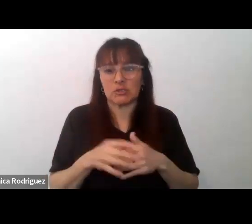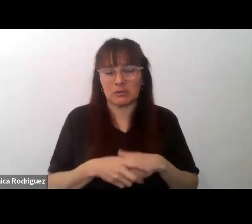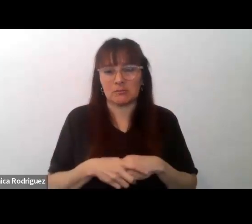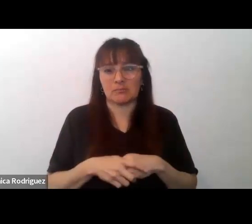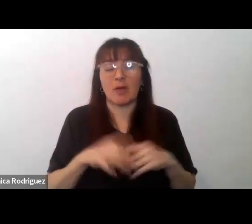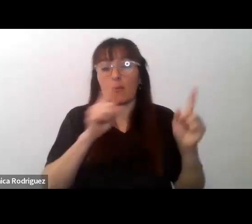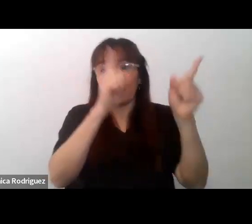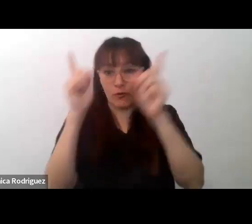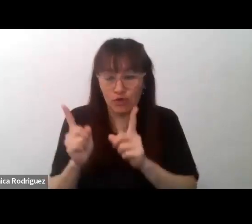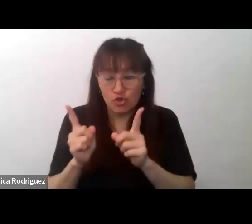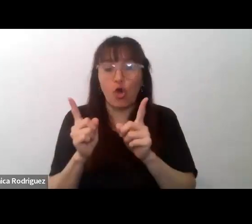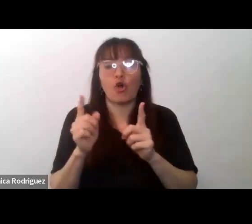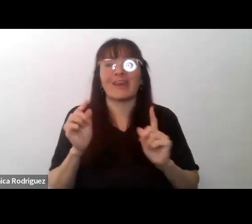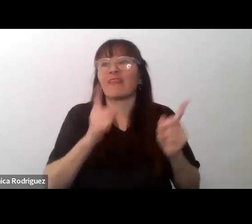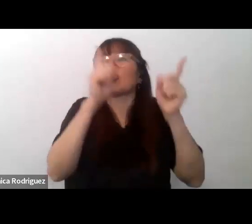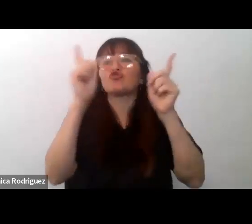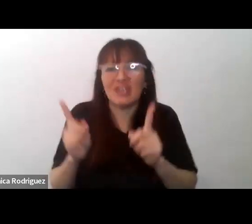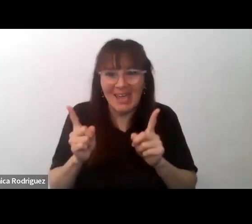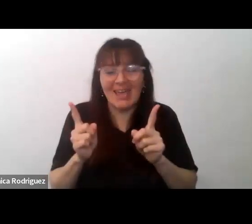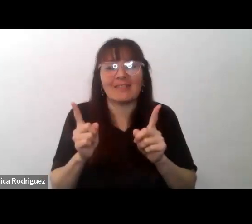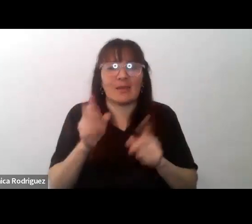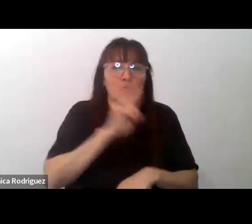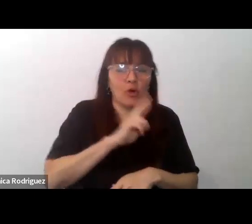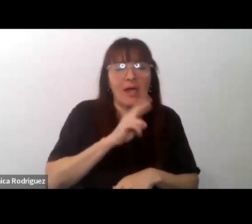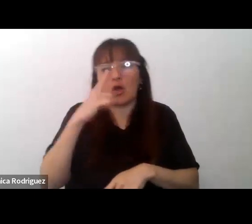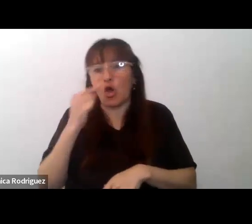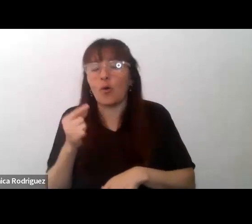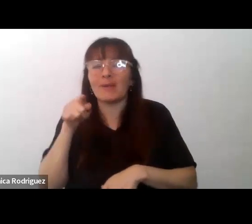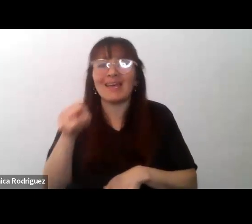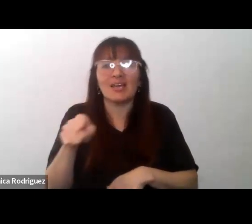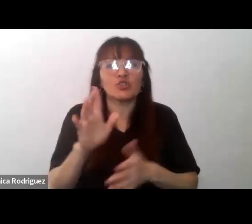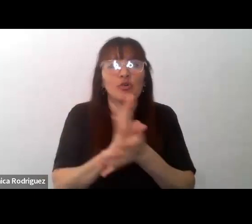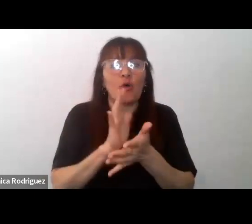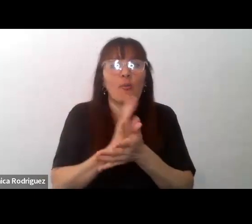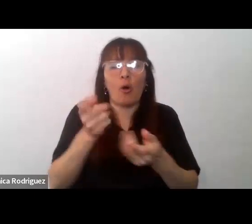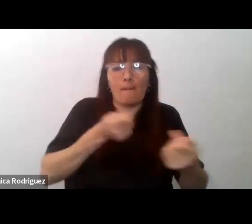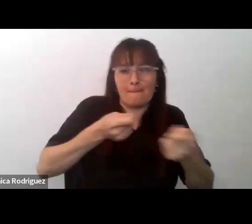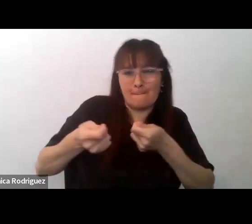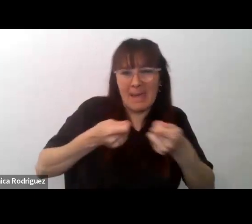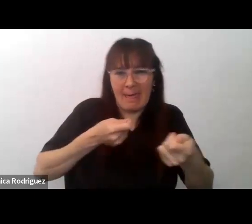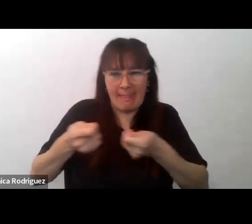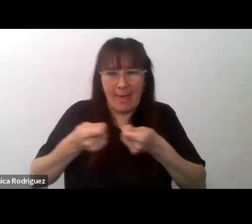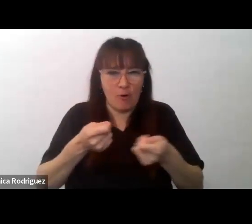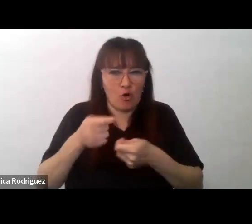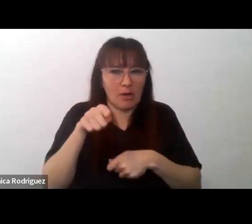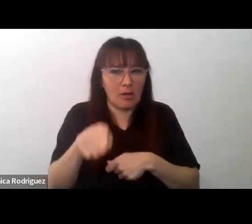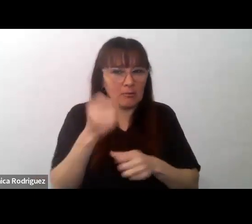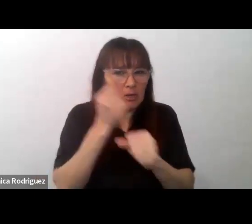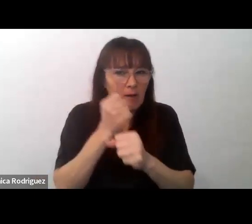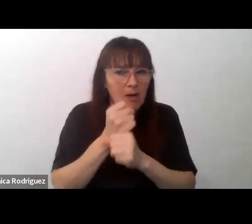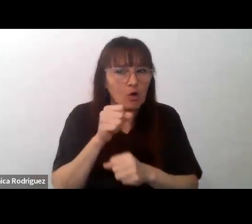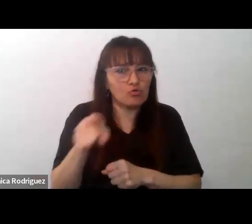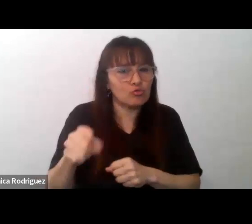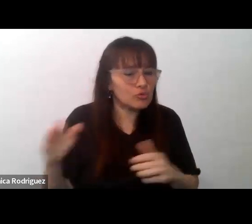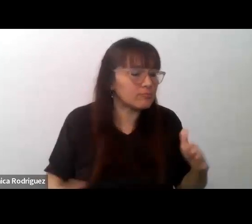profesores las docentes son mediadores catalizadores que desempeñan un papel esencial